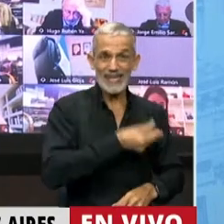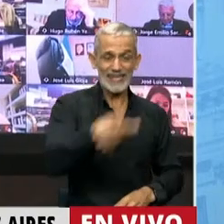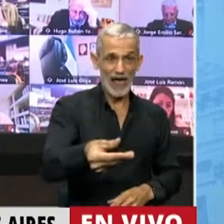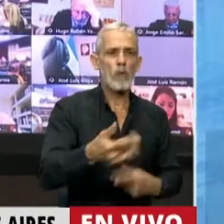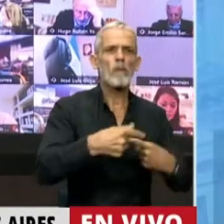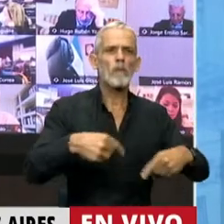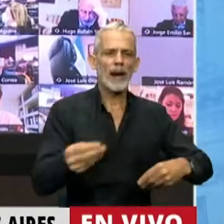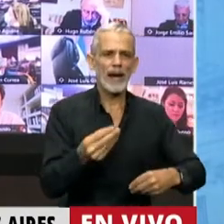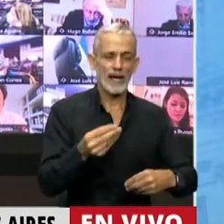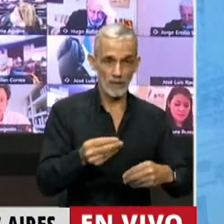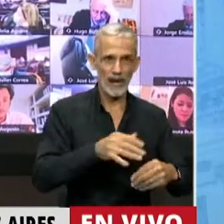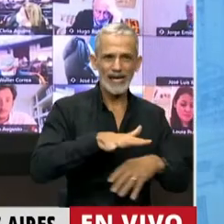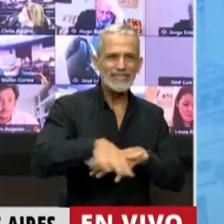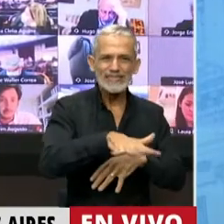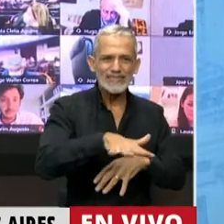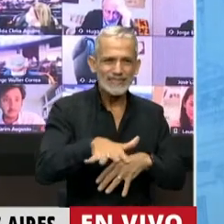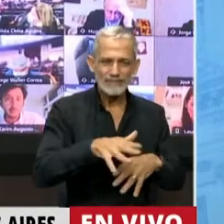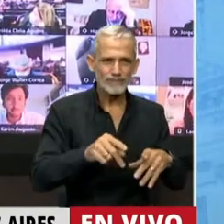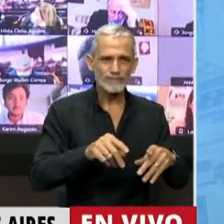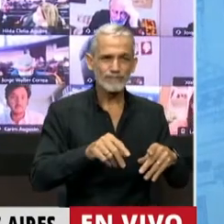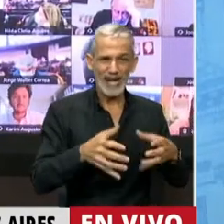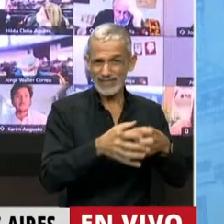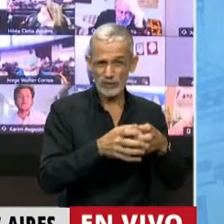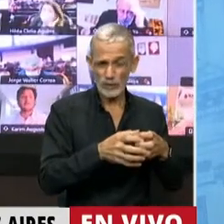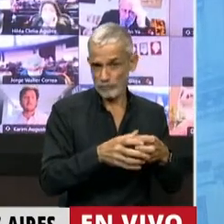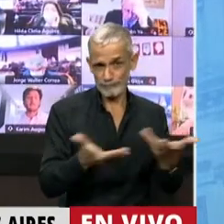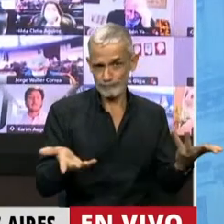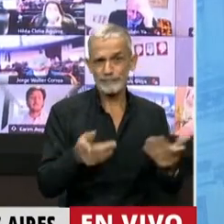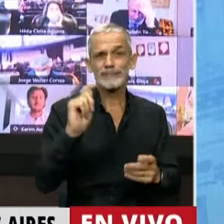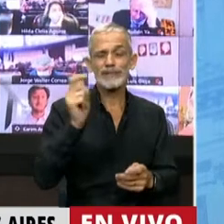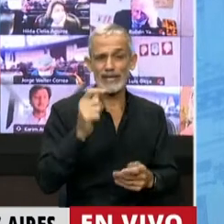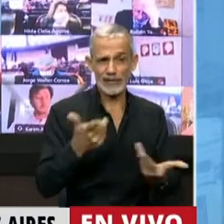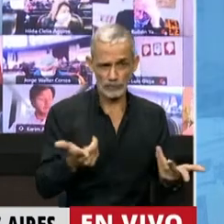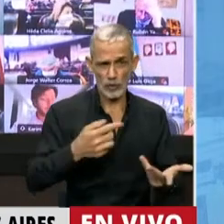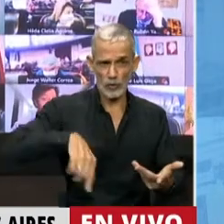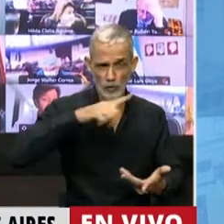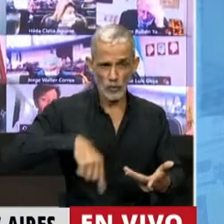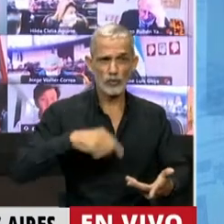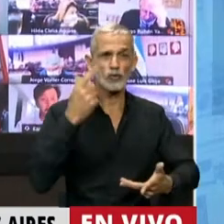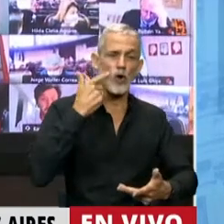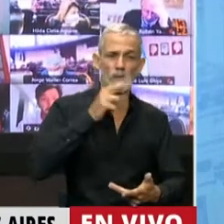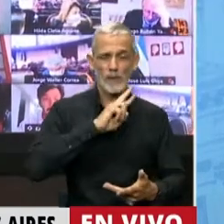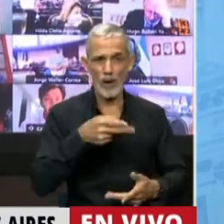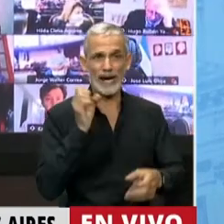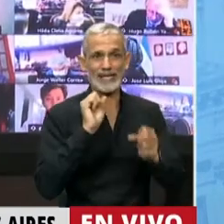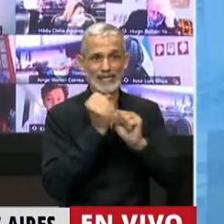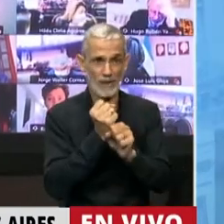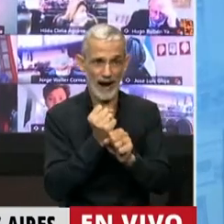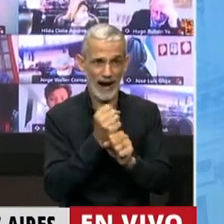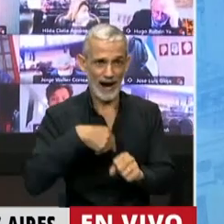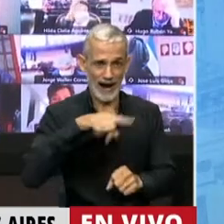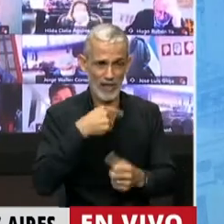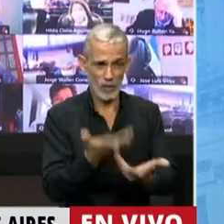sector más explotado de este país, que son y somos las y los trabajadores,